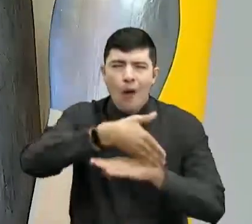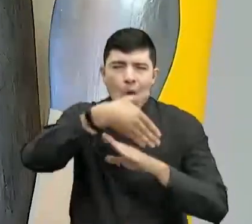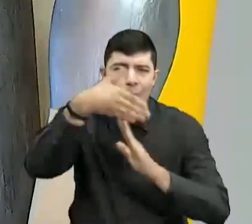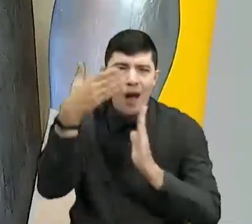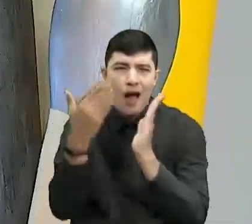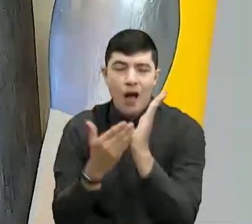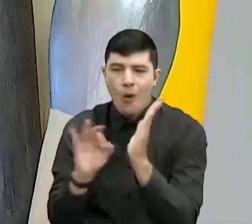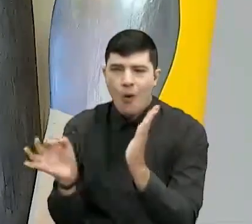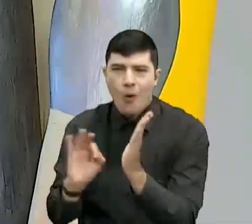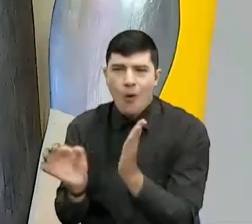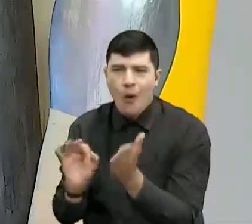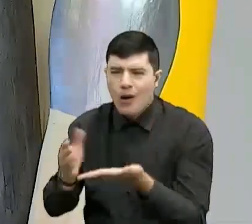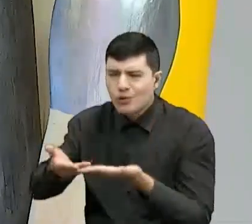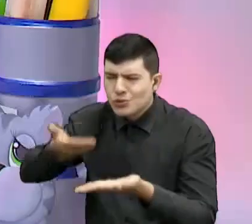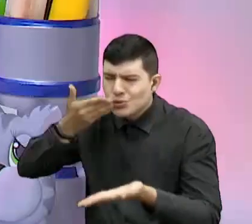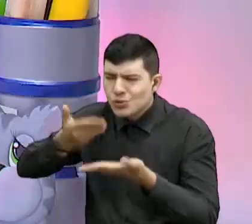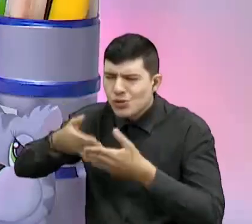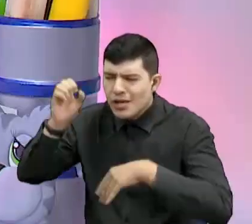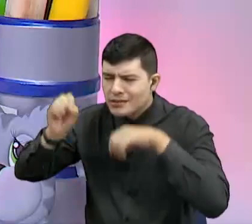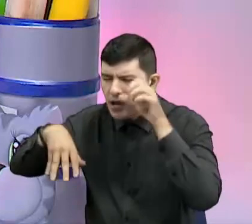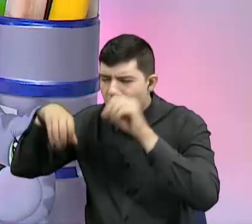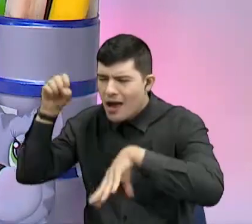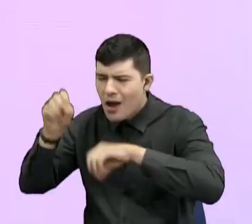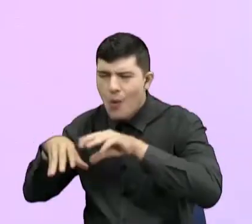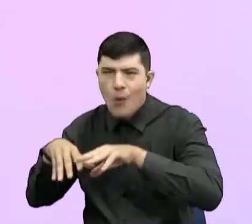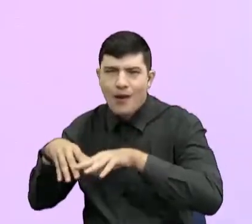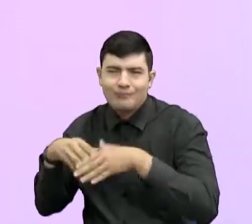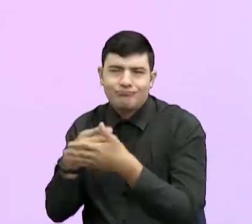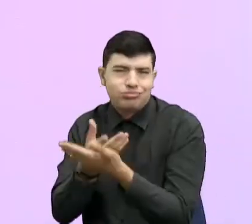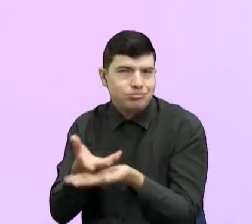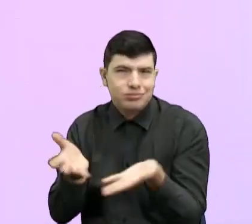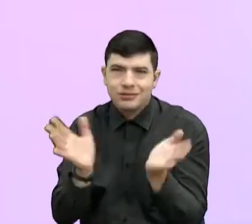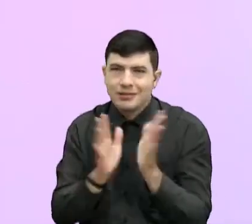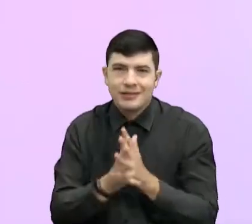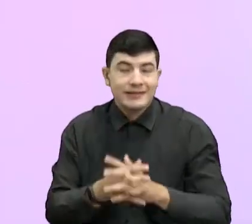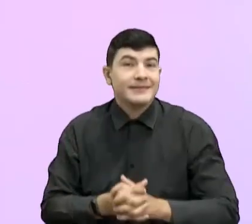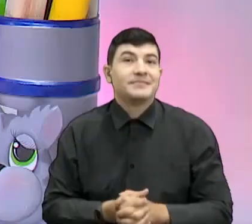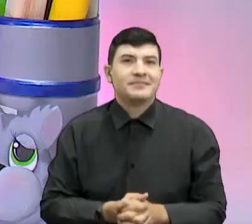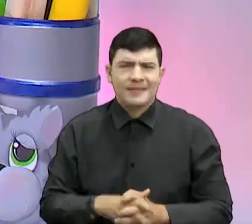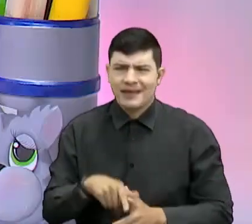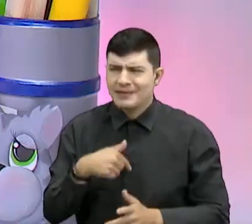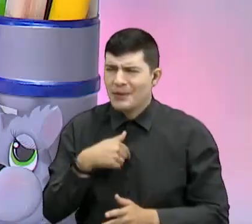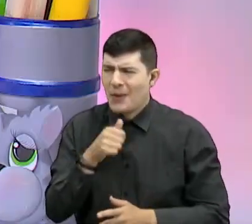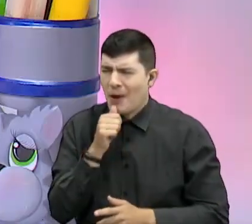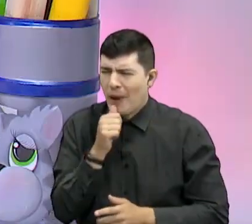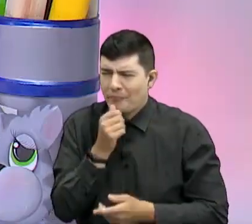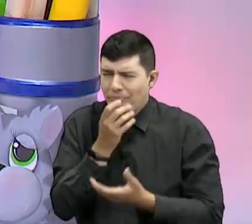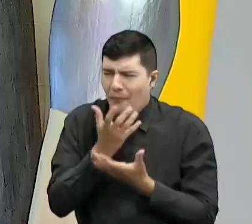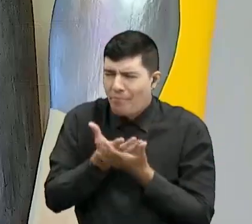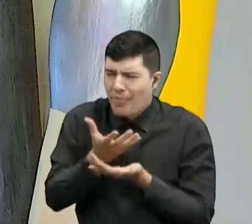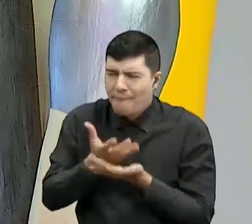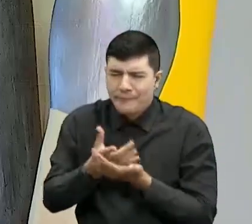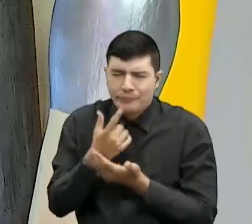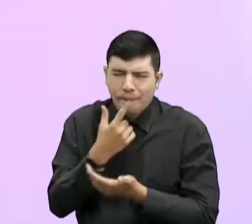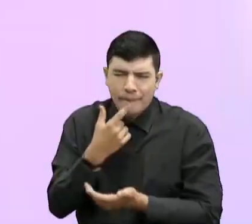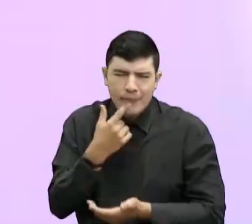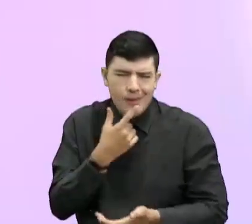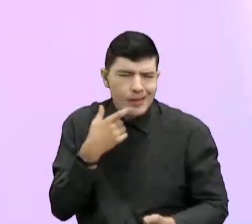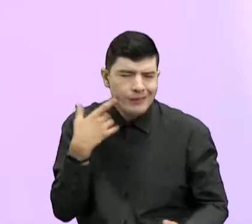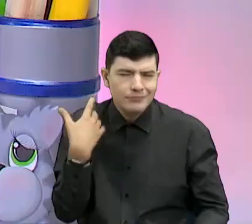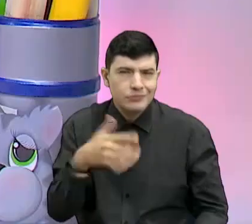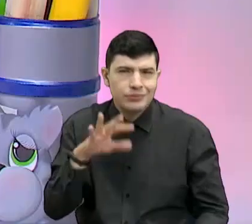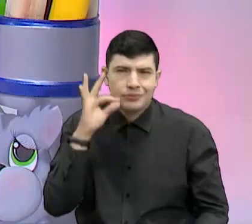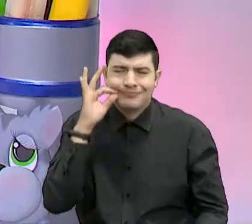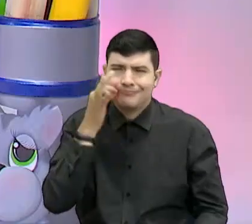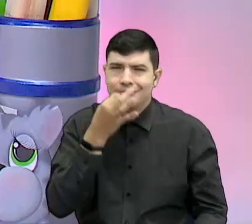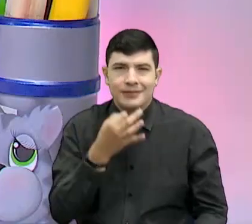bueno, un sancochito hecho a leña, esas cositas. Vámonos con otro de los órganos de los sentidos. hizo la boca agua. A las garachas.